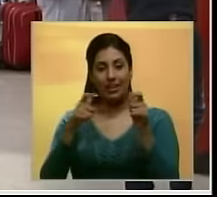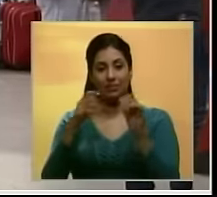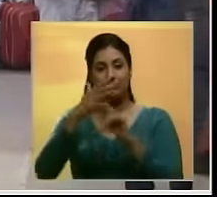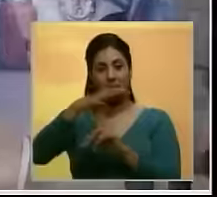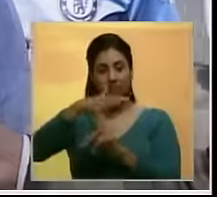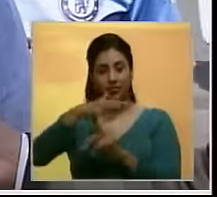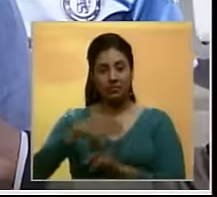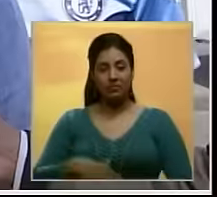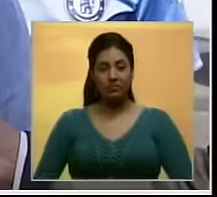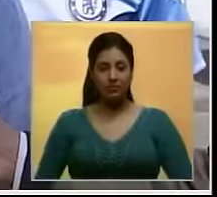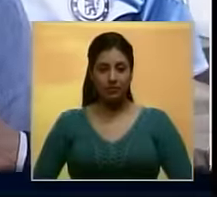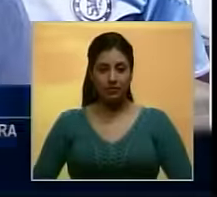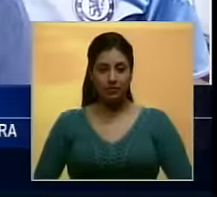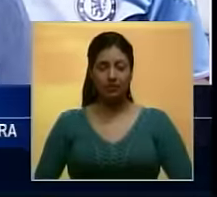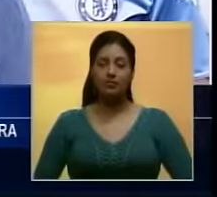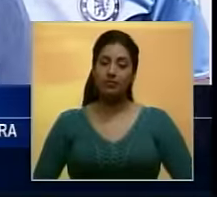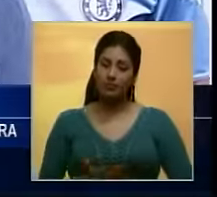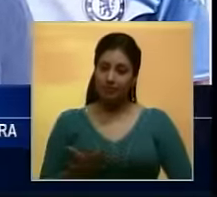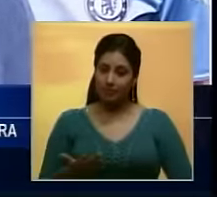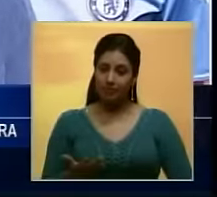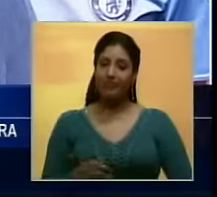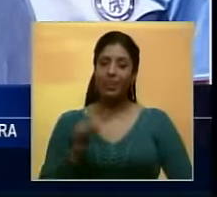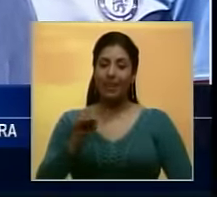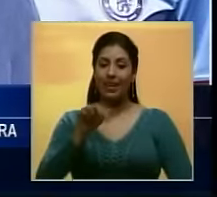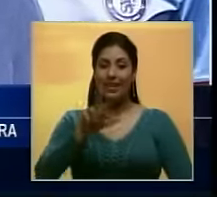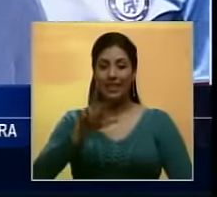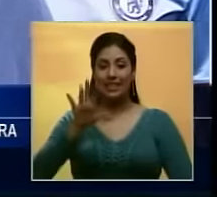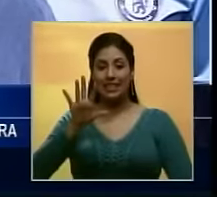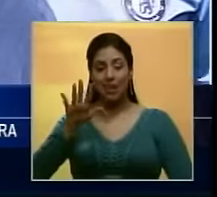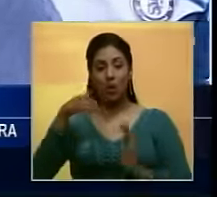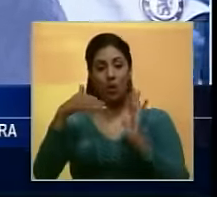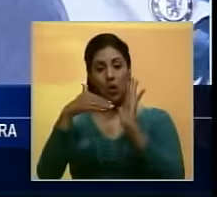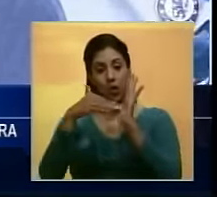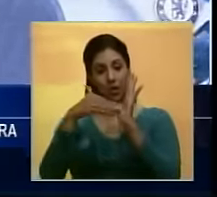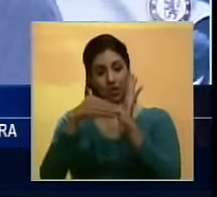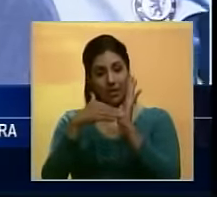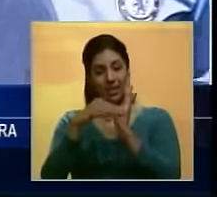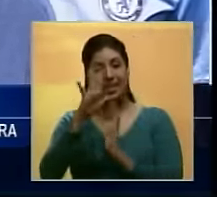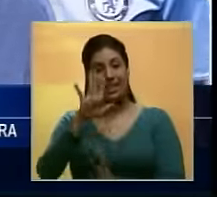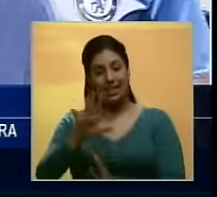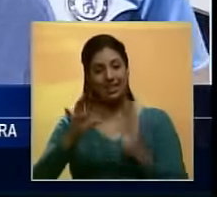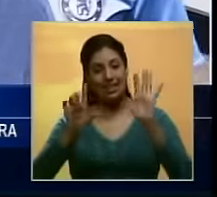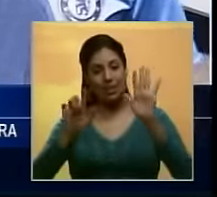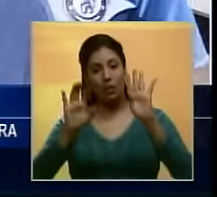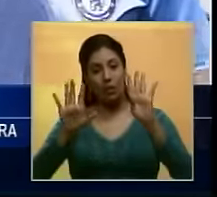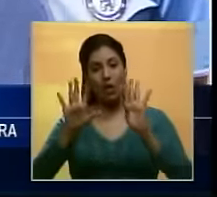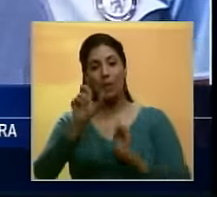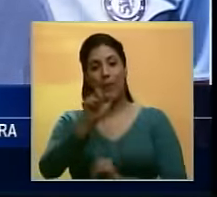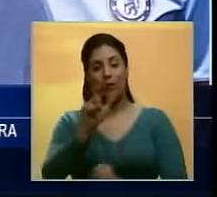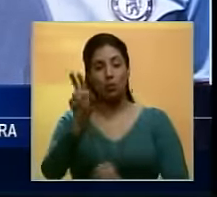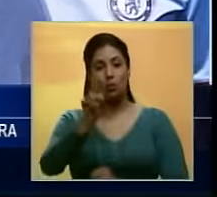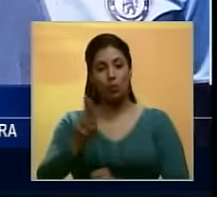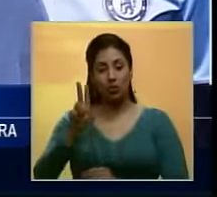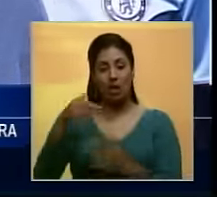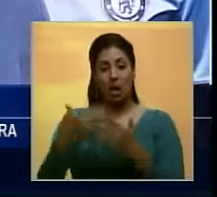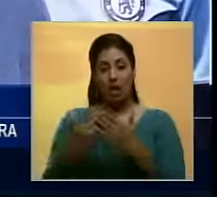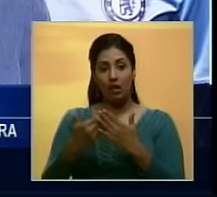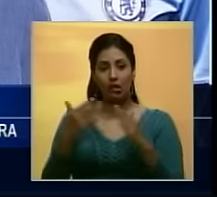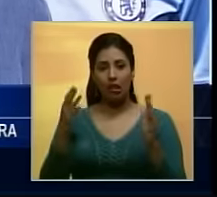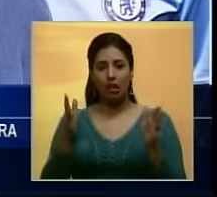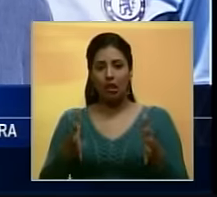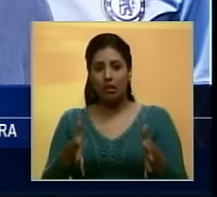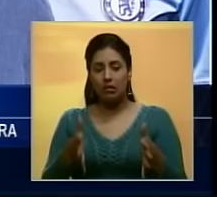este terminal. Prácticamente este 35.579 usuarios hasta el día de hoy han quedado